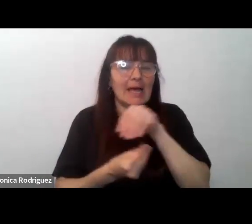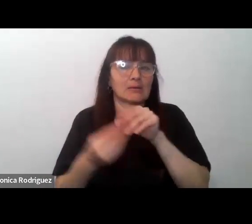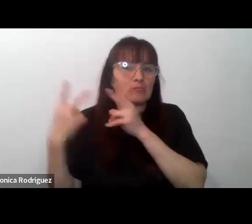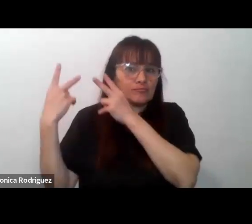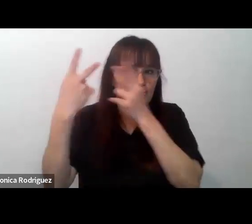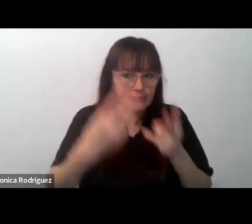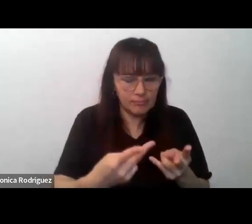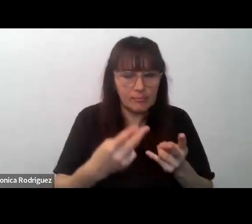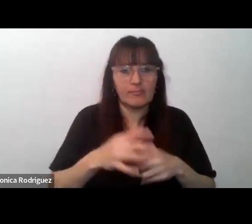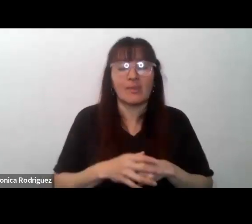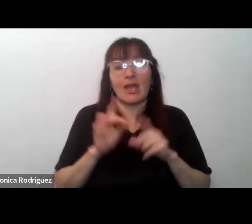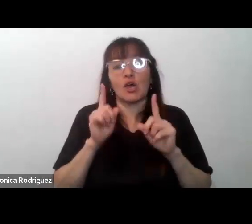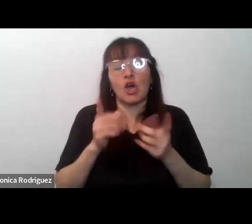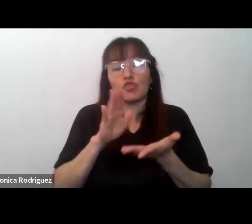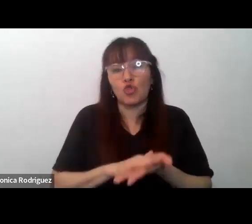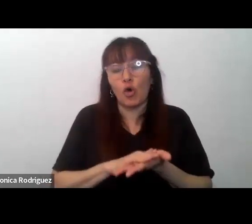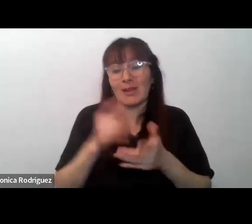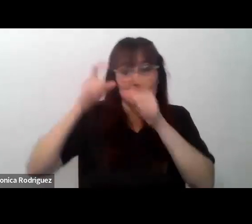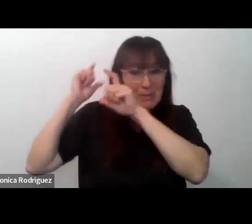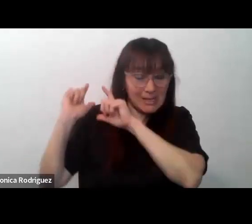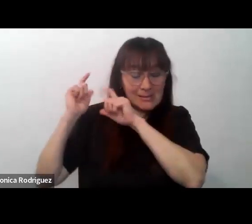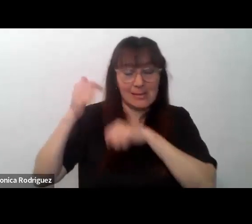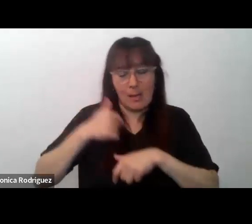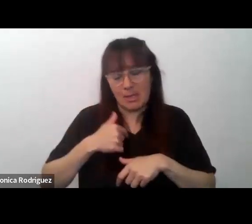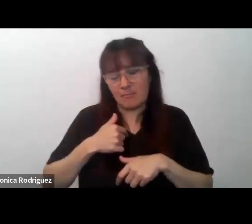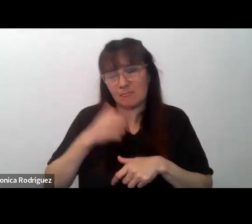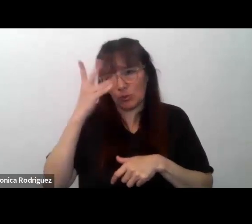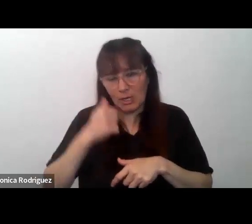y con respecto a la experiencia que yo quisiera nombrar